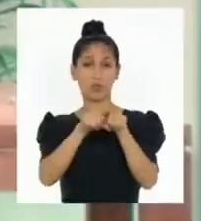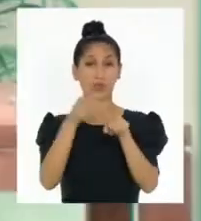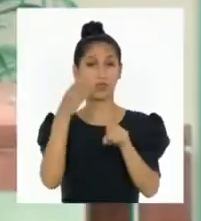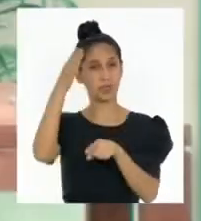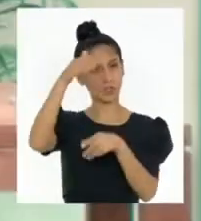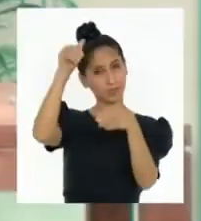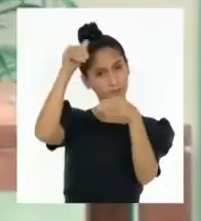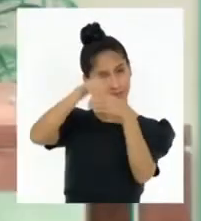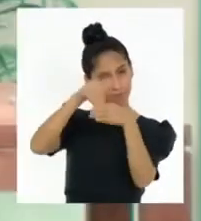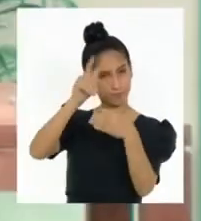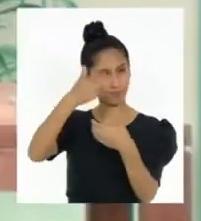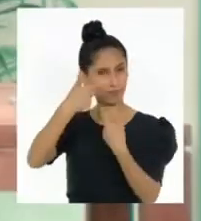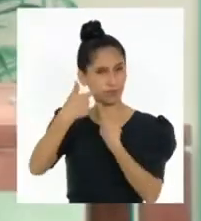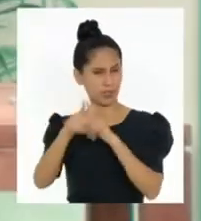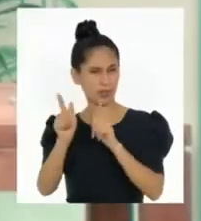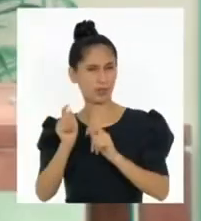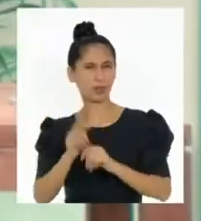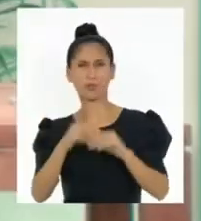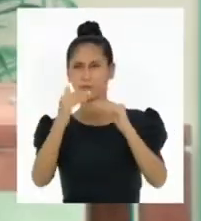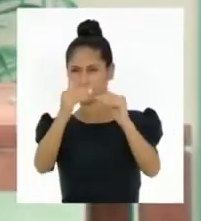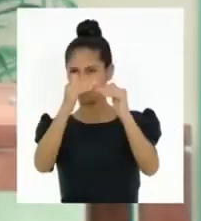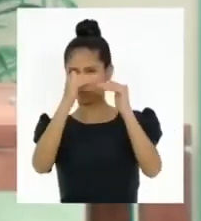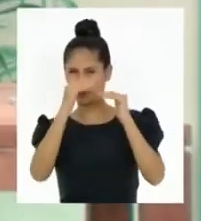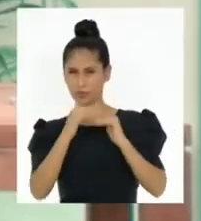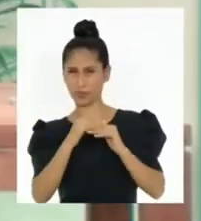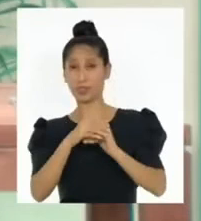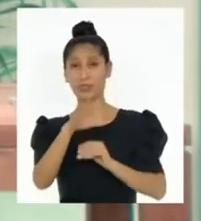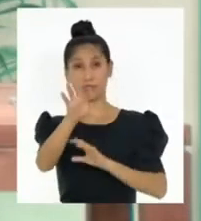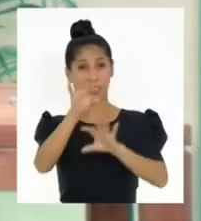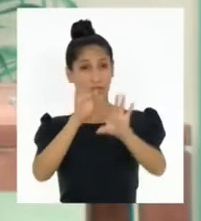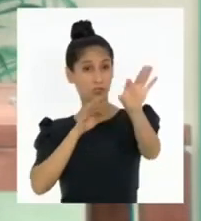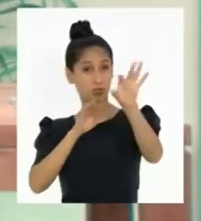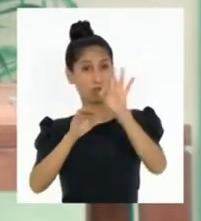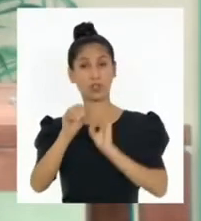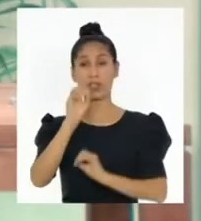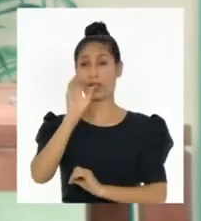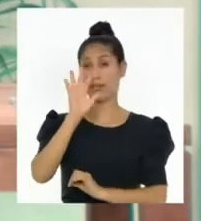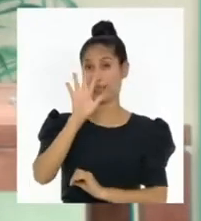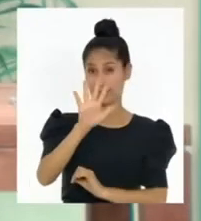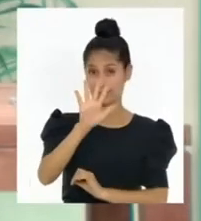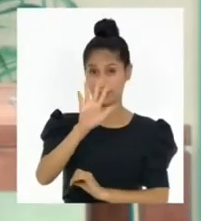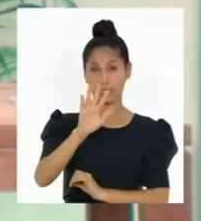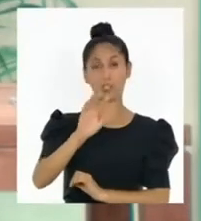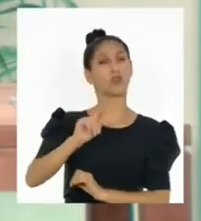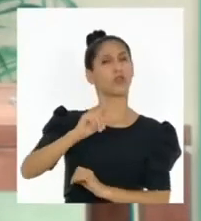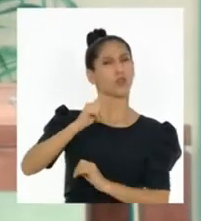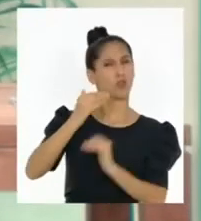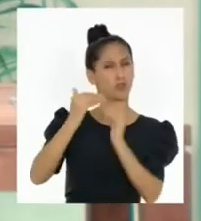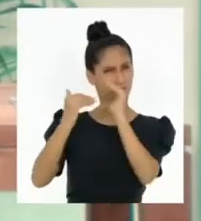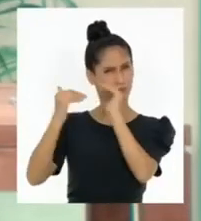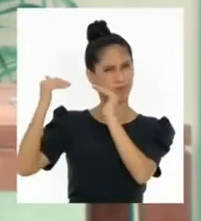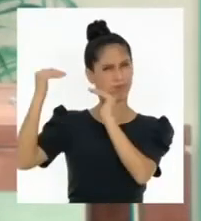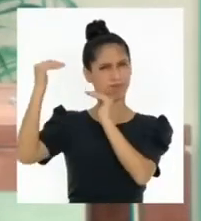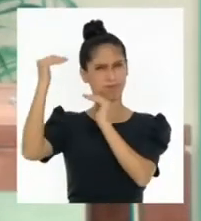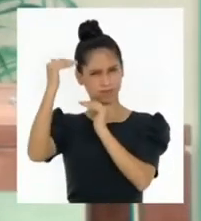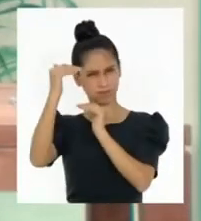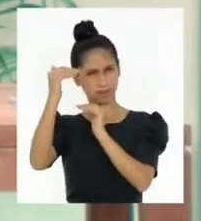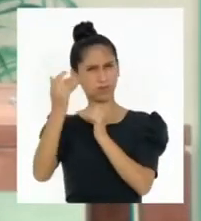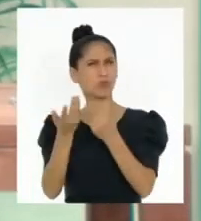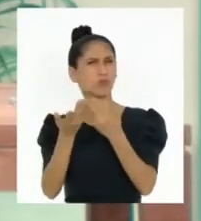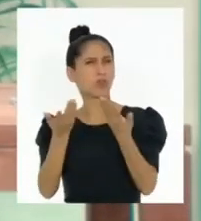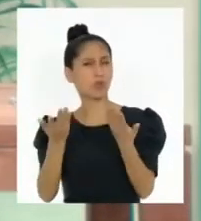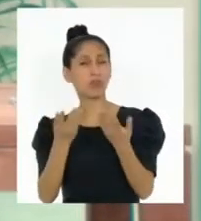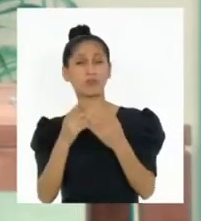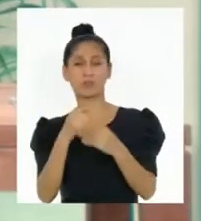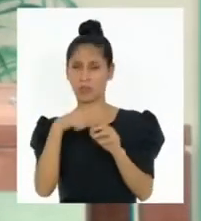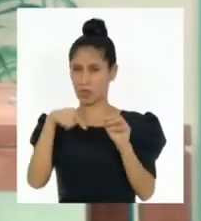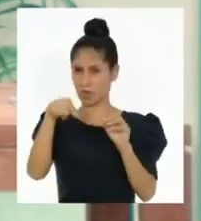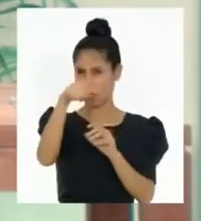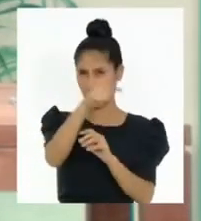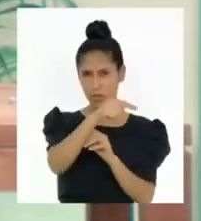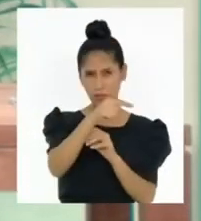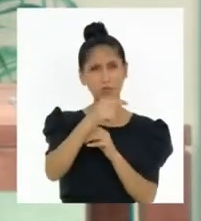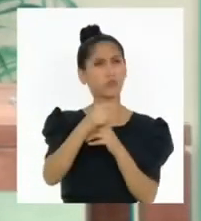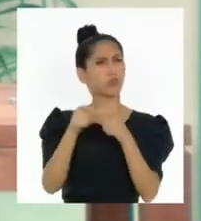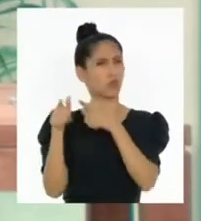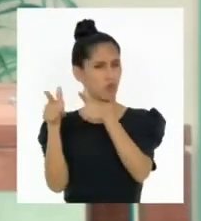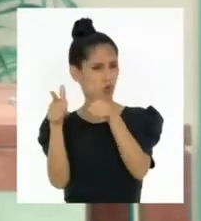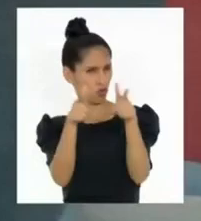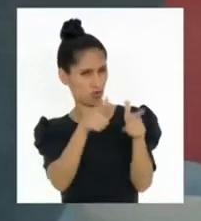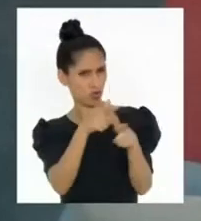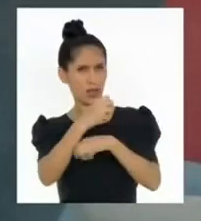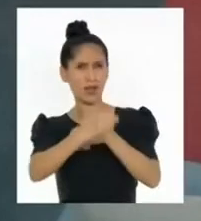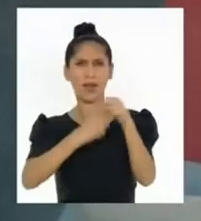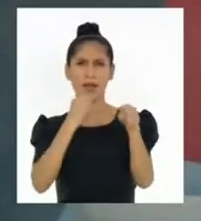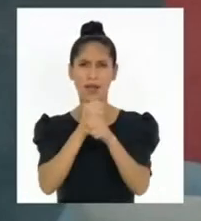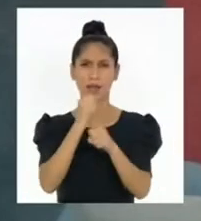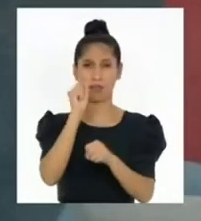Se eligen a cinco titulares y diez suplentes en distrito electoral único, por un periodo de cinco años, sin posibilidad de reelección.